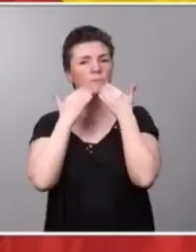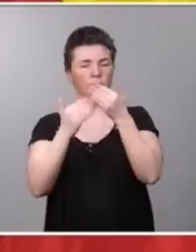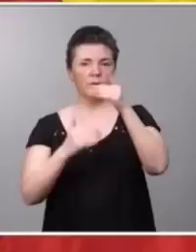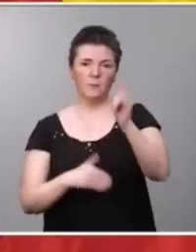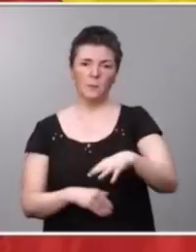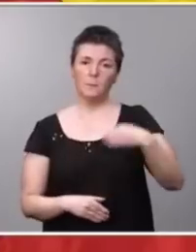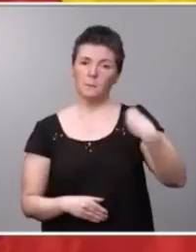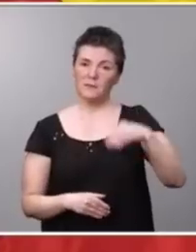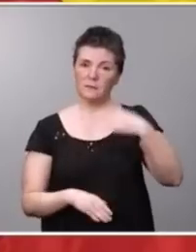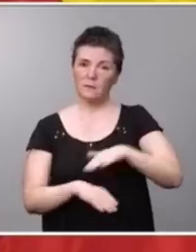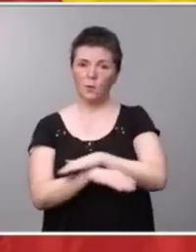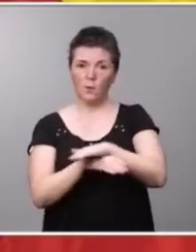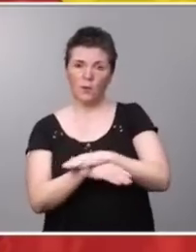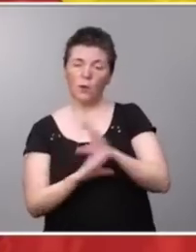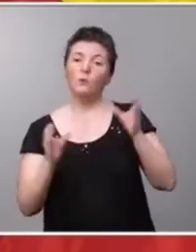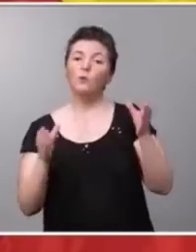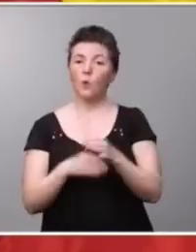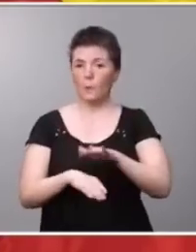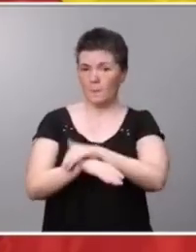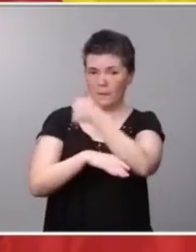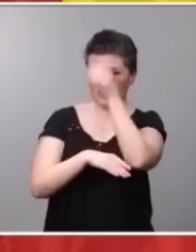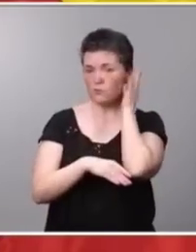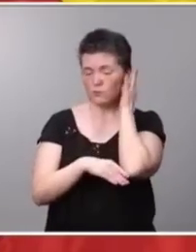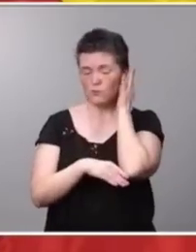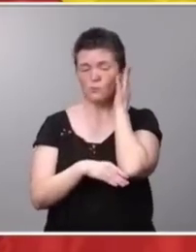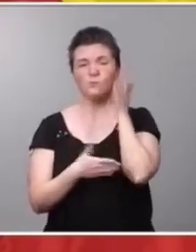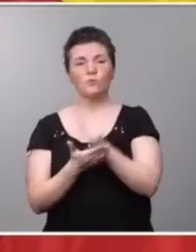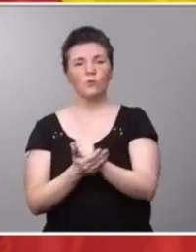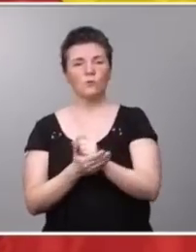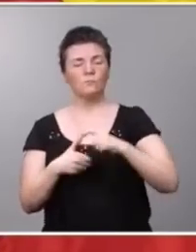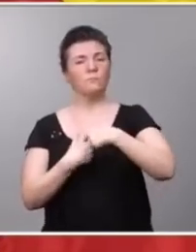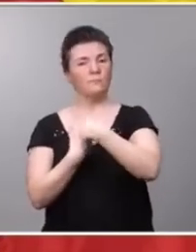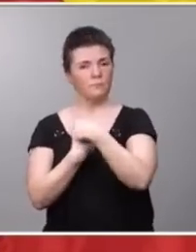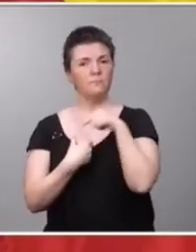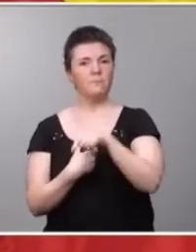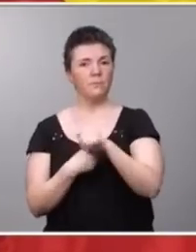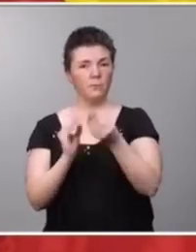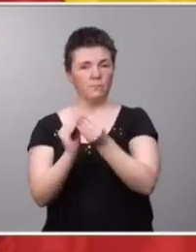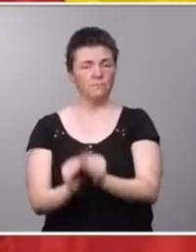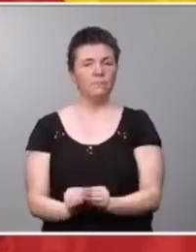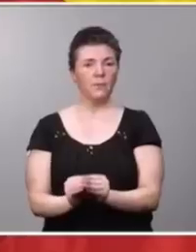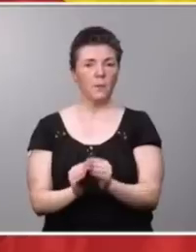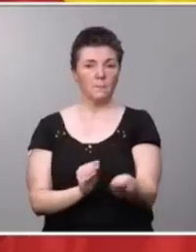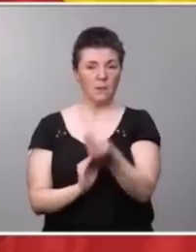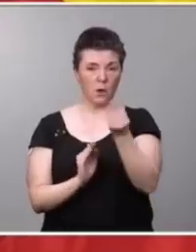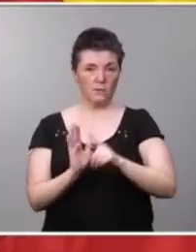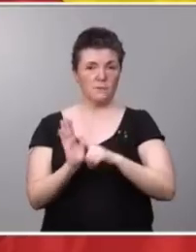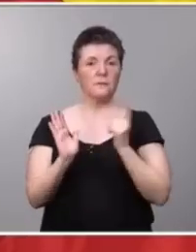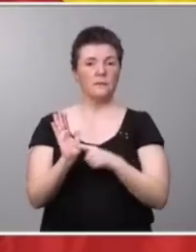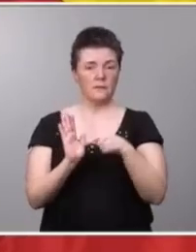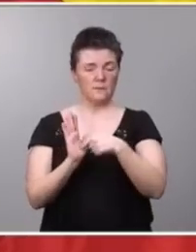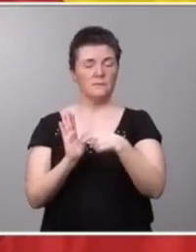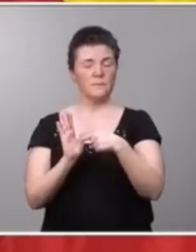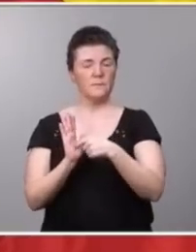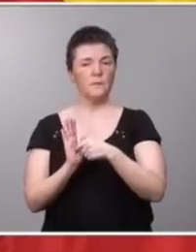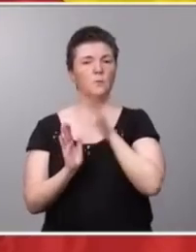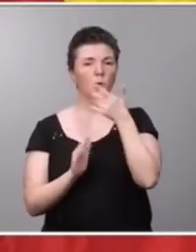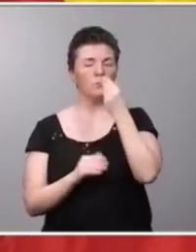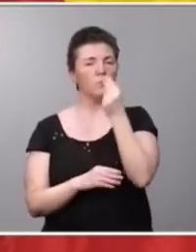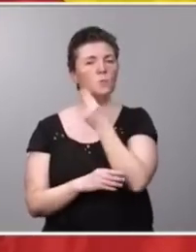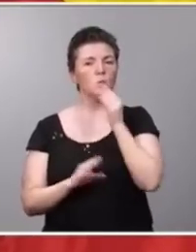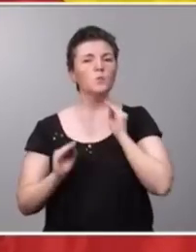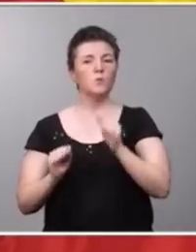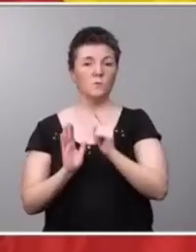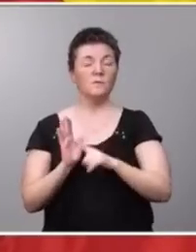del Gobierno y al conjunto de ministros y ministras que han participado en la elaboración y en la mejora de esta ley por su compromiso con que esta ley